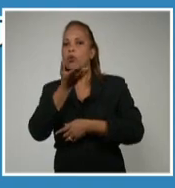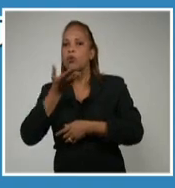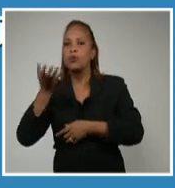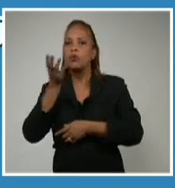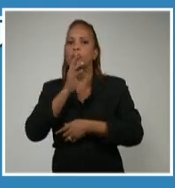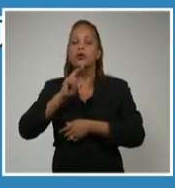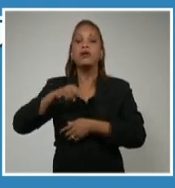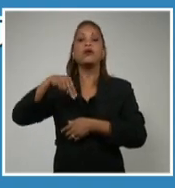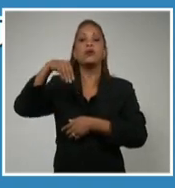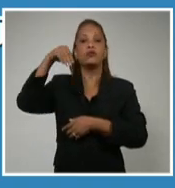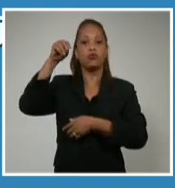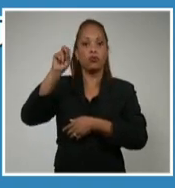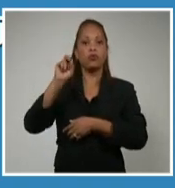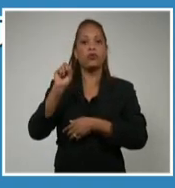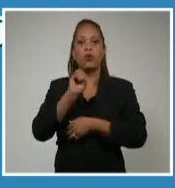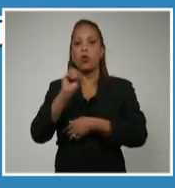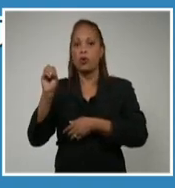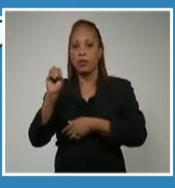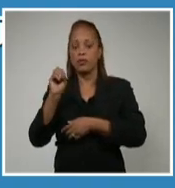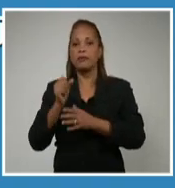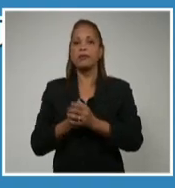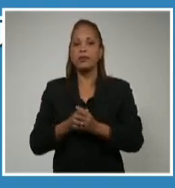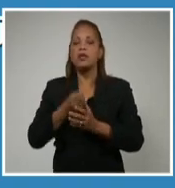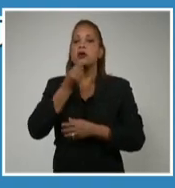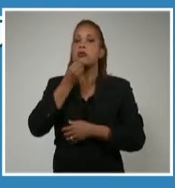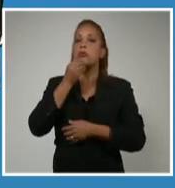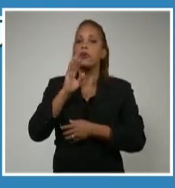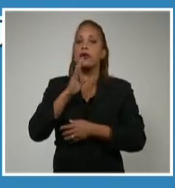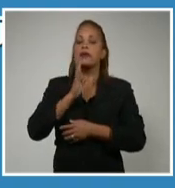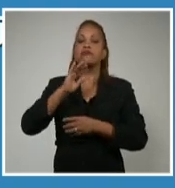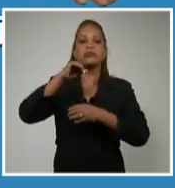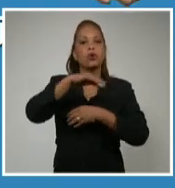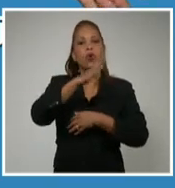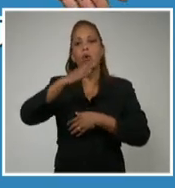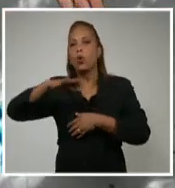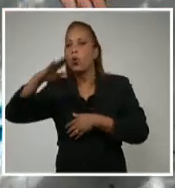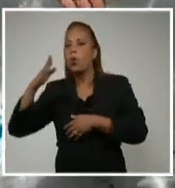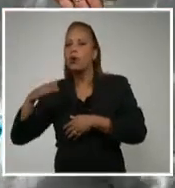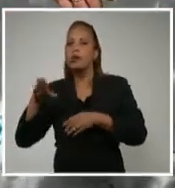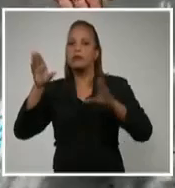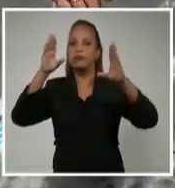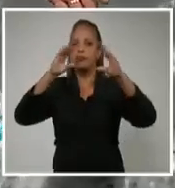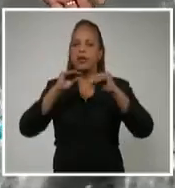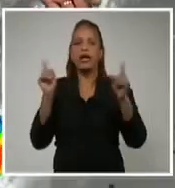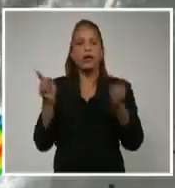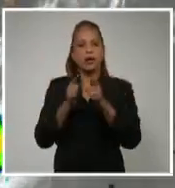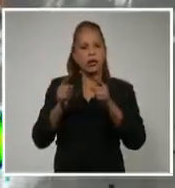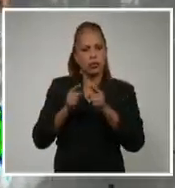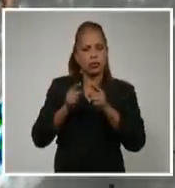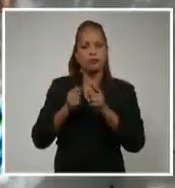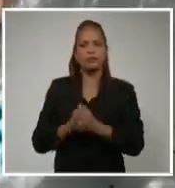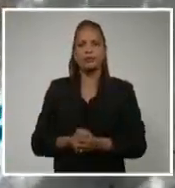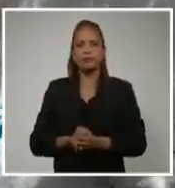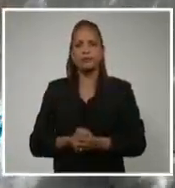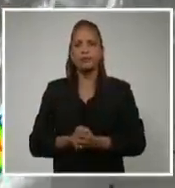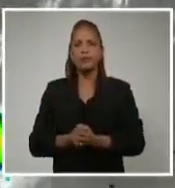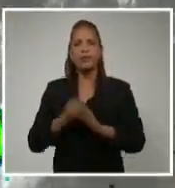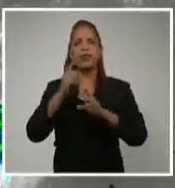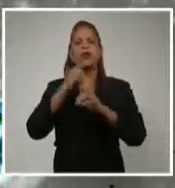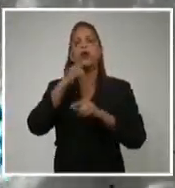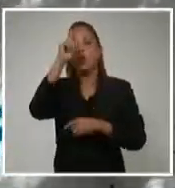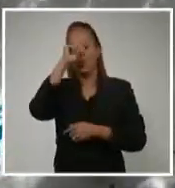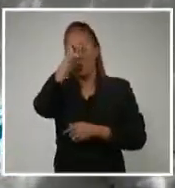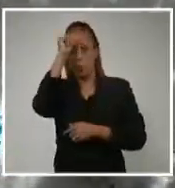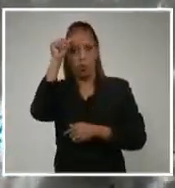oriental, donde vamos a tener oleaje hasta el anochecer. En resumen, mis amigos, vamos a tener un domingo de